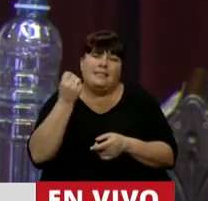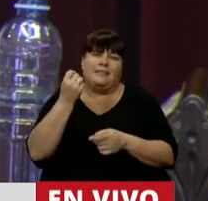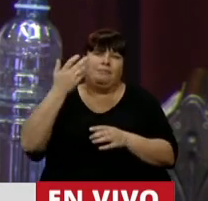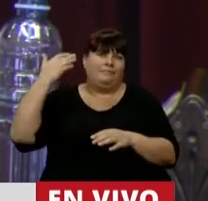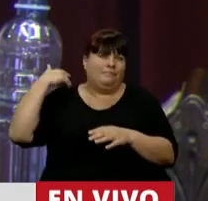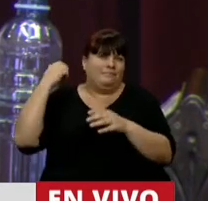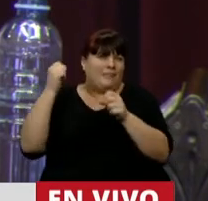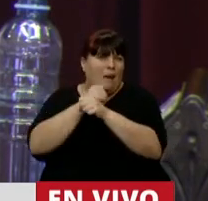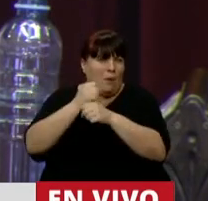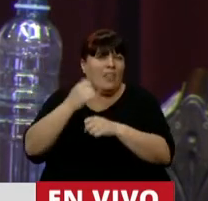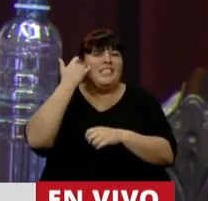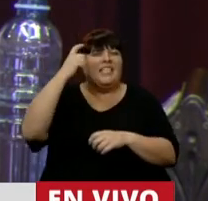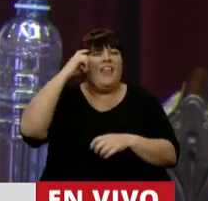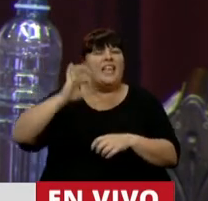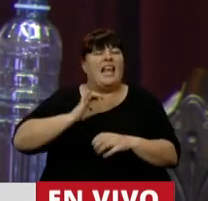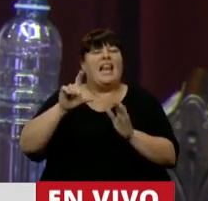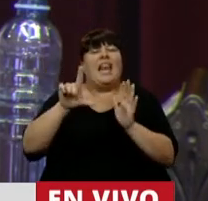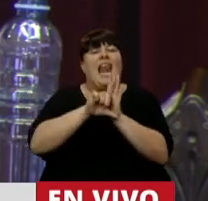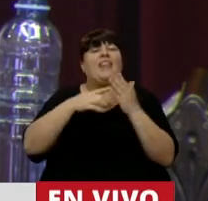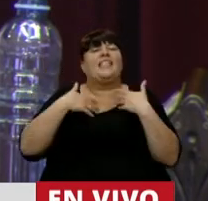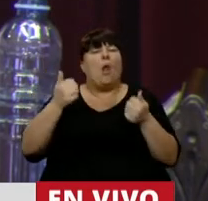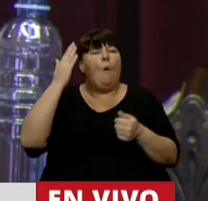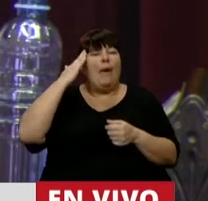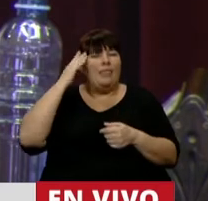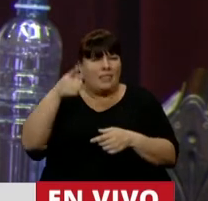hace unos días se cumplieron 10 años de la ley de salud mental,